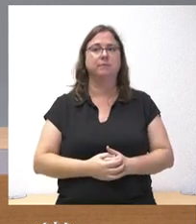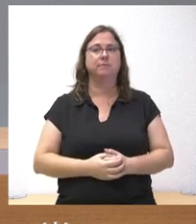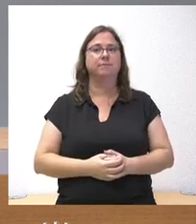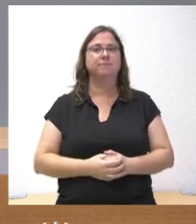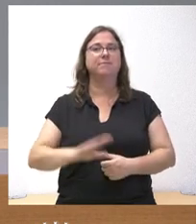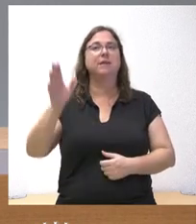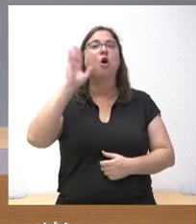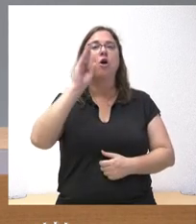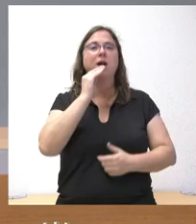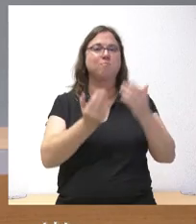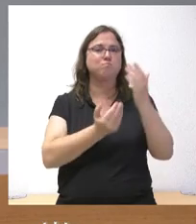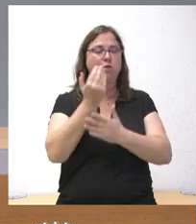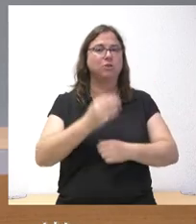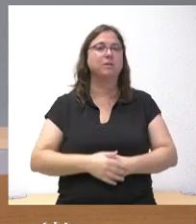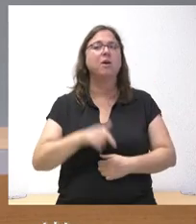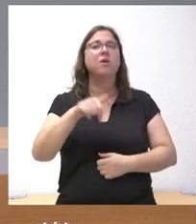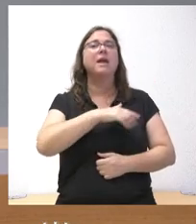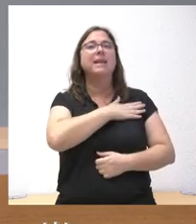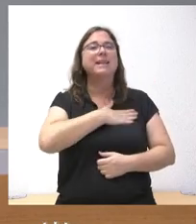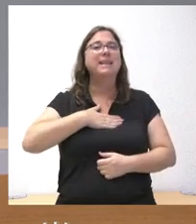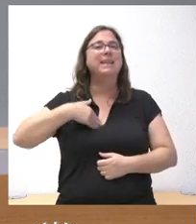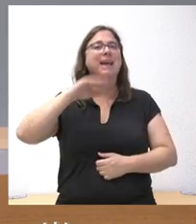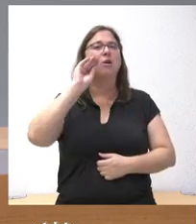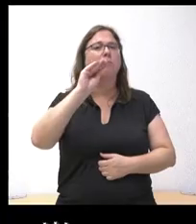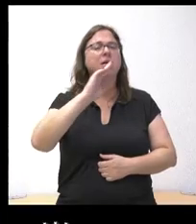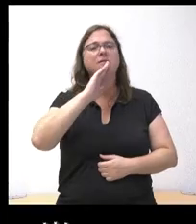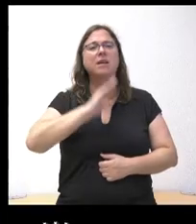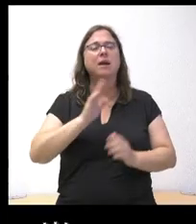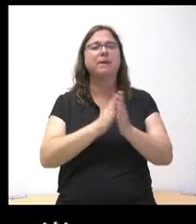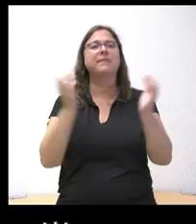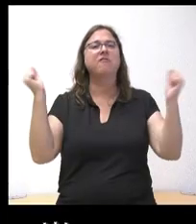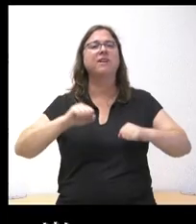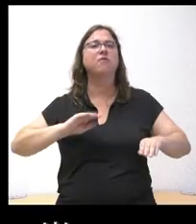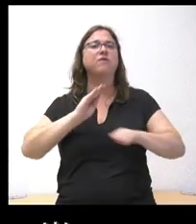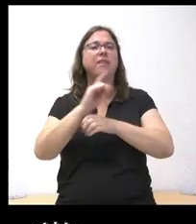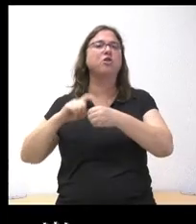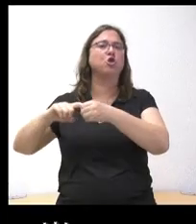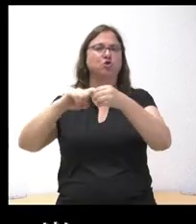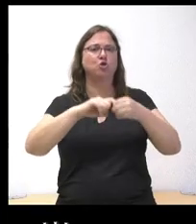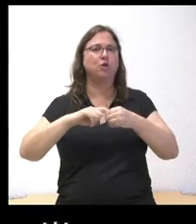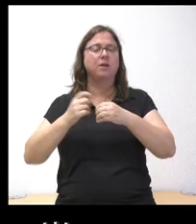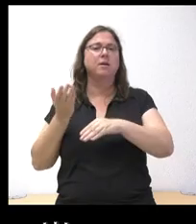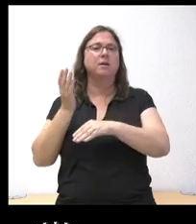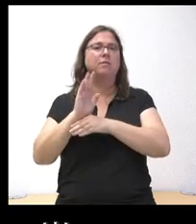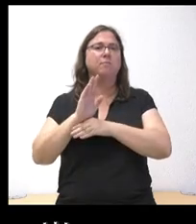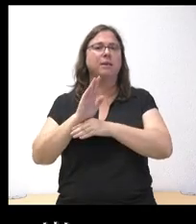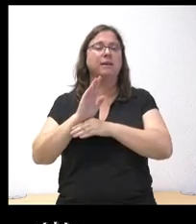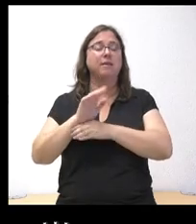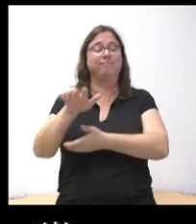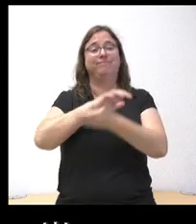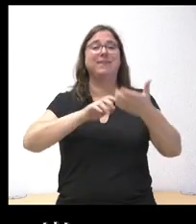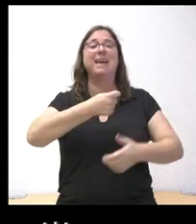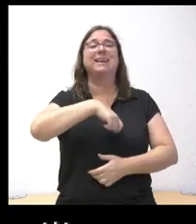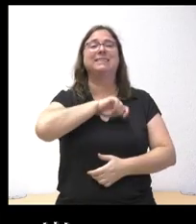Hola, buenos días. Hoy quería preguntar qué le parece el pacto de financiación solidaria que ha presentado la revuelta de la España vaciada.